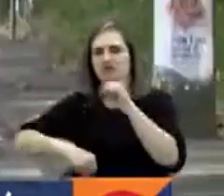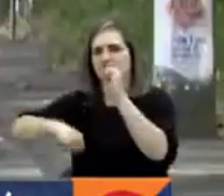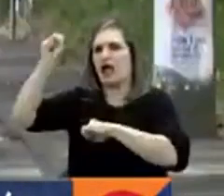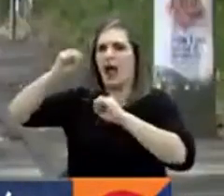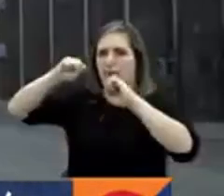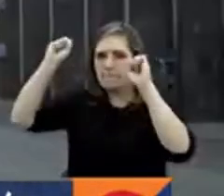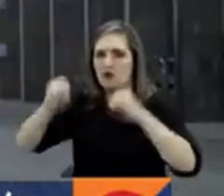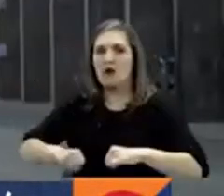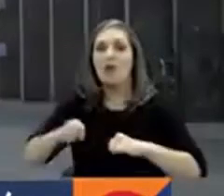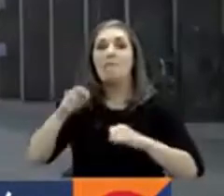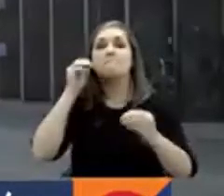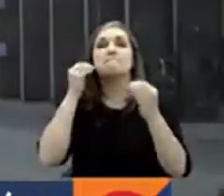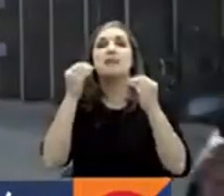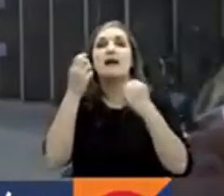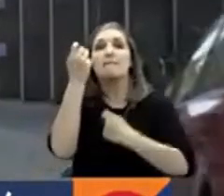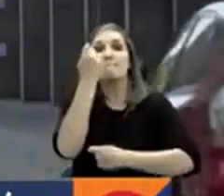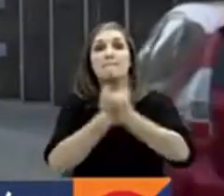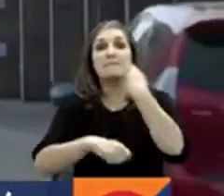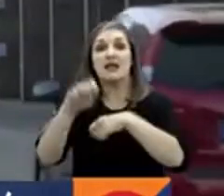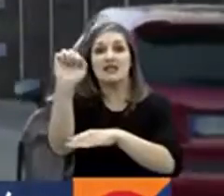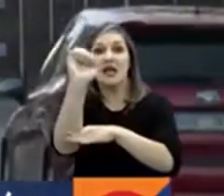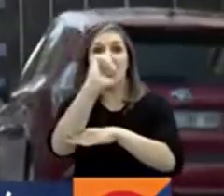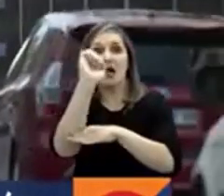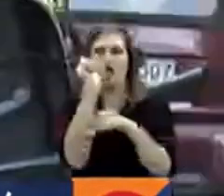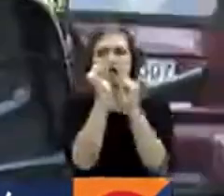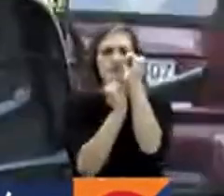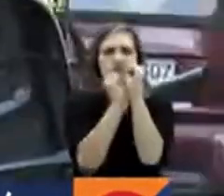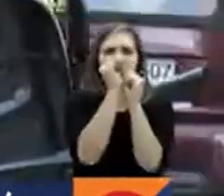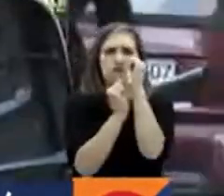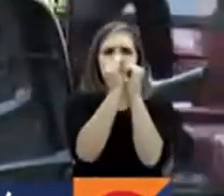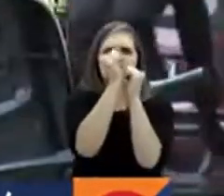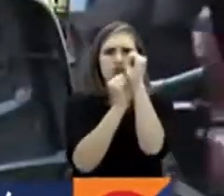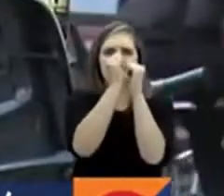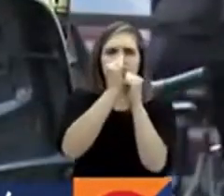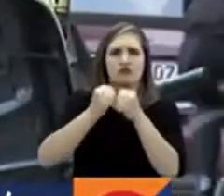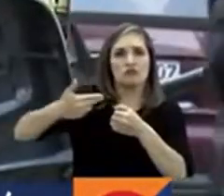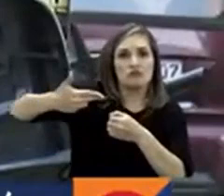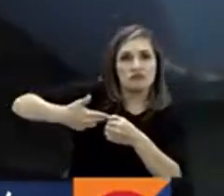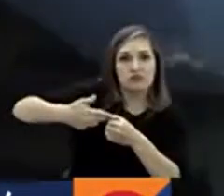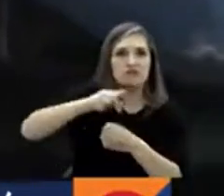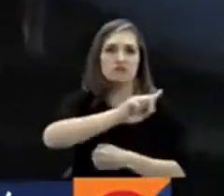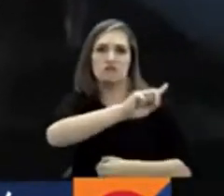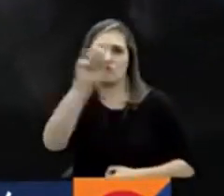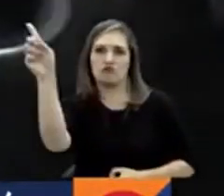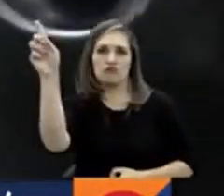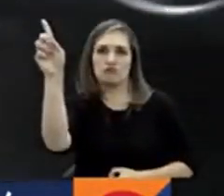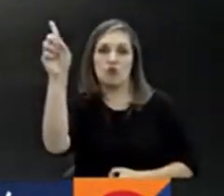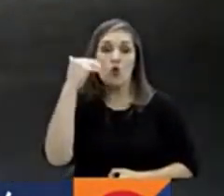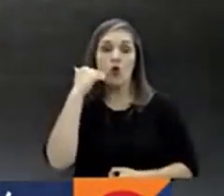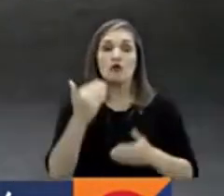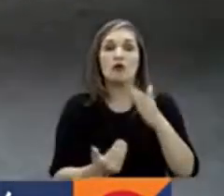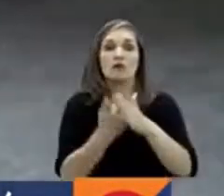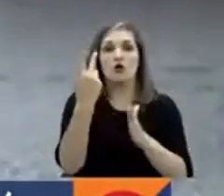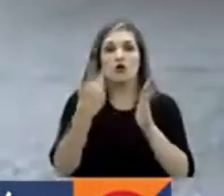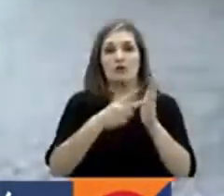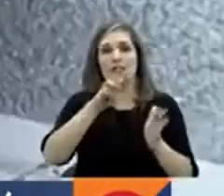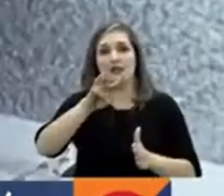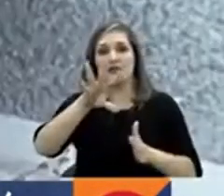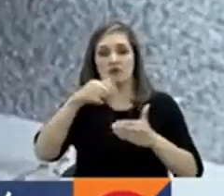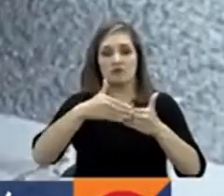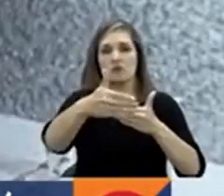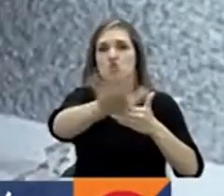cerrará la puerta a la venta de automóviles con motor de combustión, es decir, de gasolina o diésel, a partir de 2035.